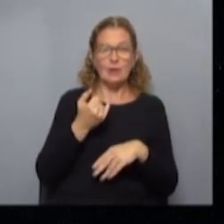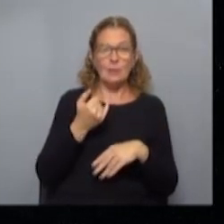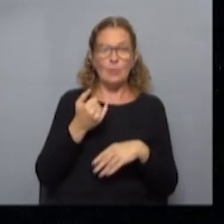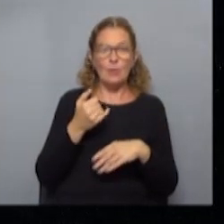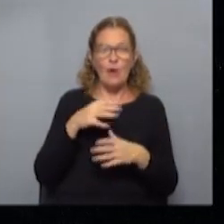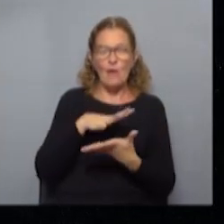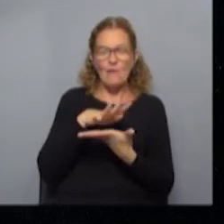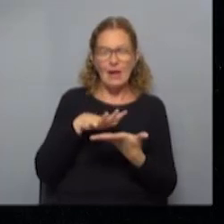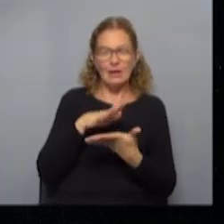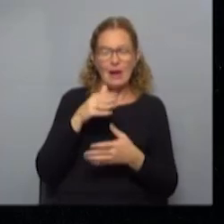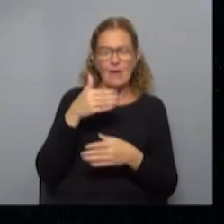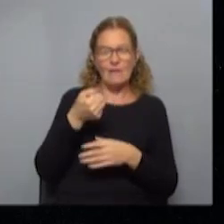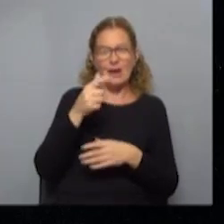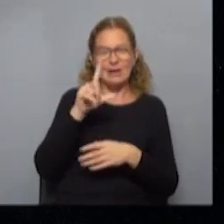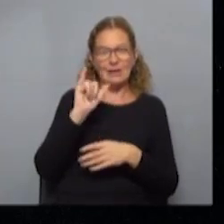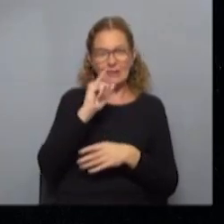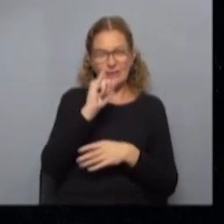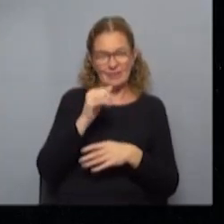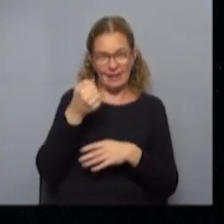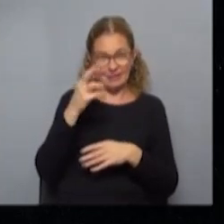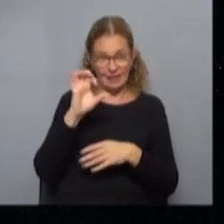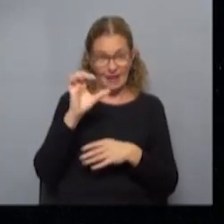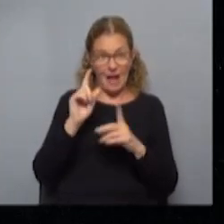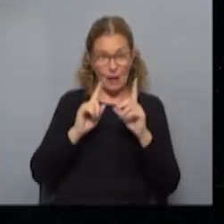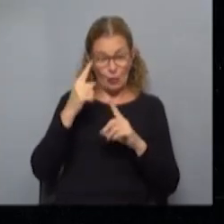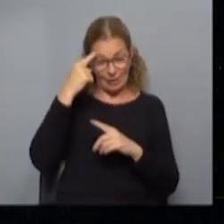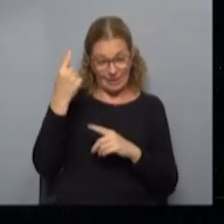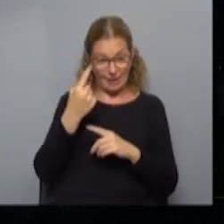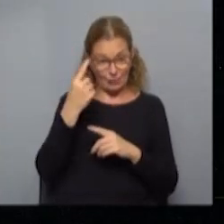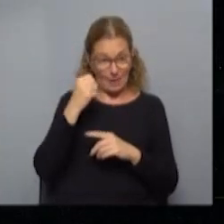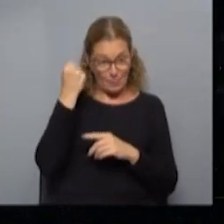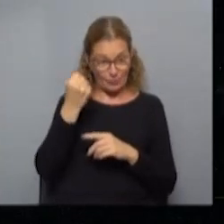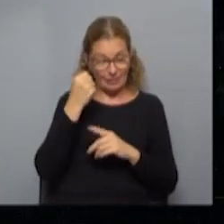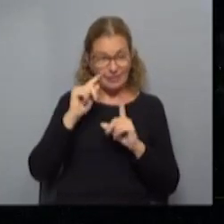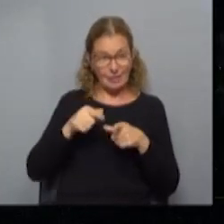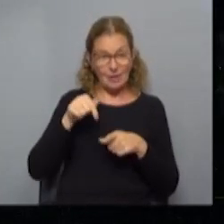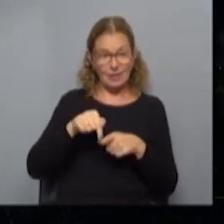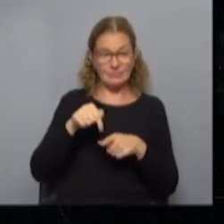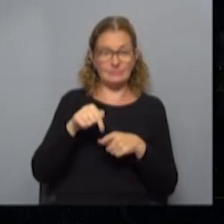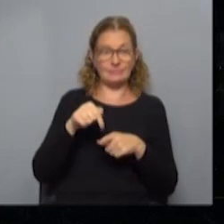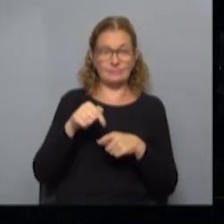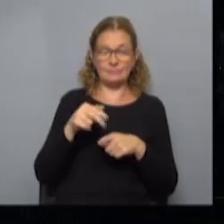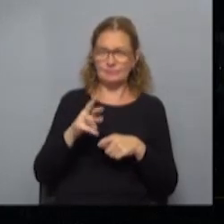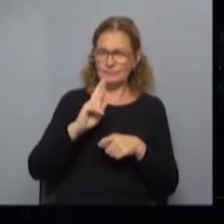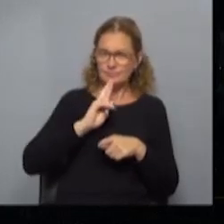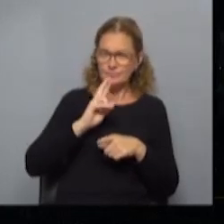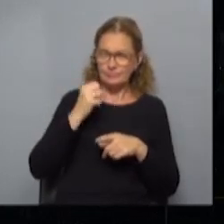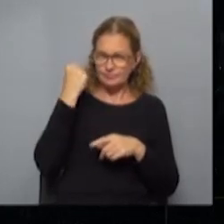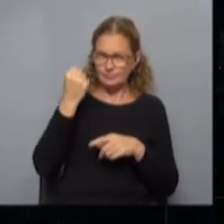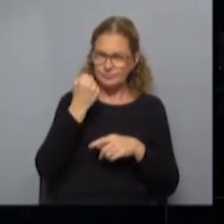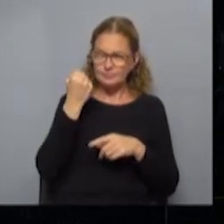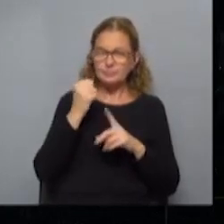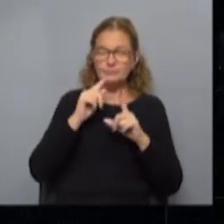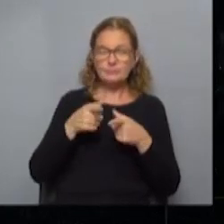Baliza, es un evento que viene trascendiendo a nivel nacional e internacional. Y que nos está dando grandes resultados, por suerte,